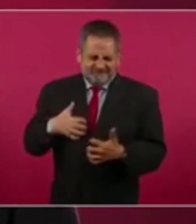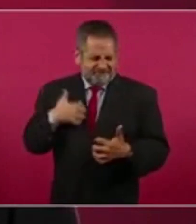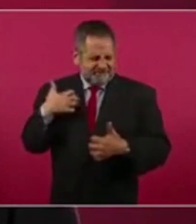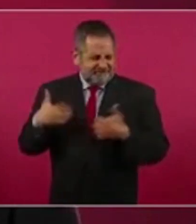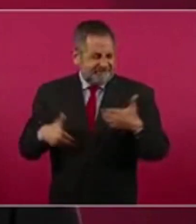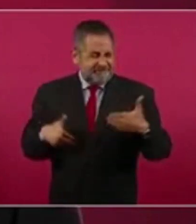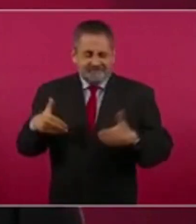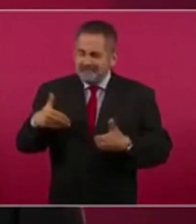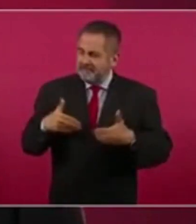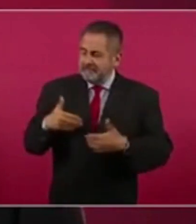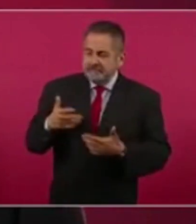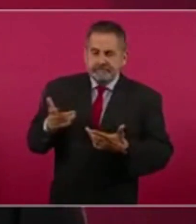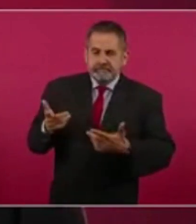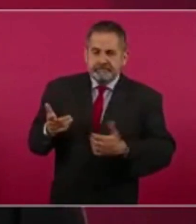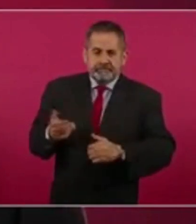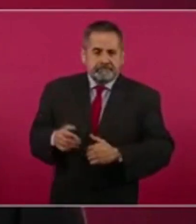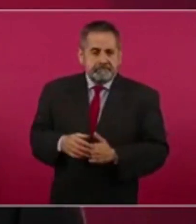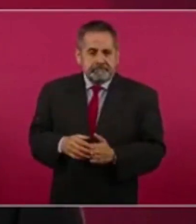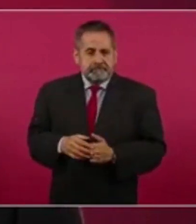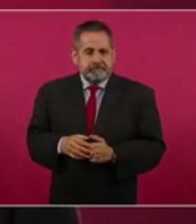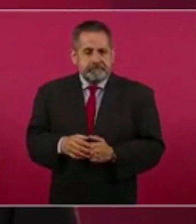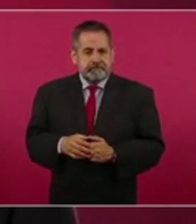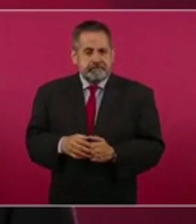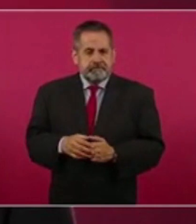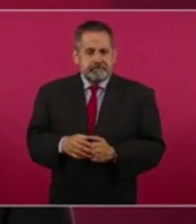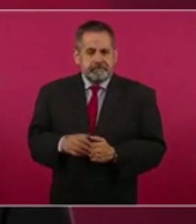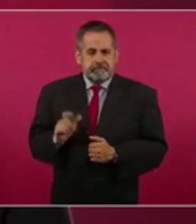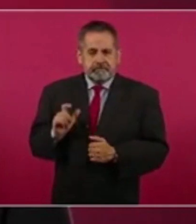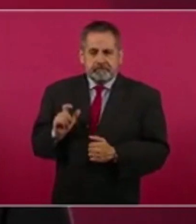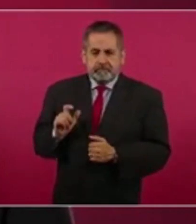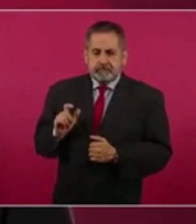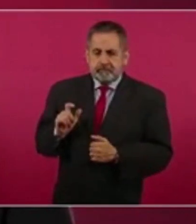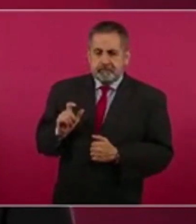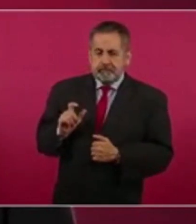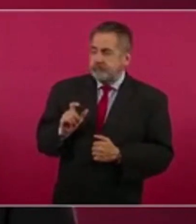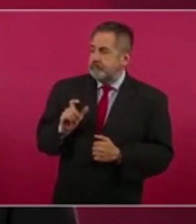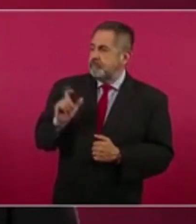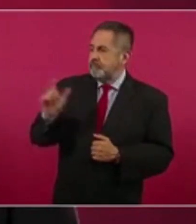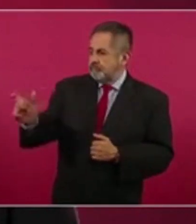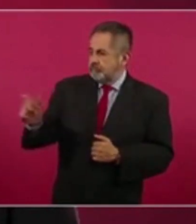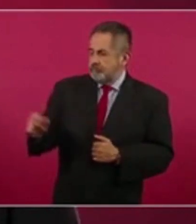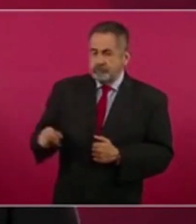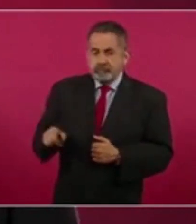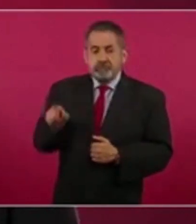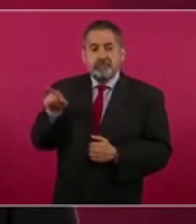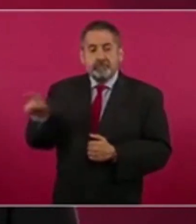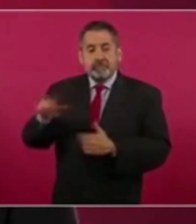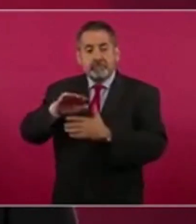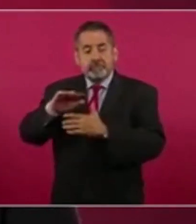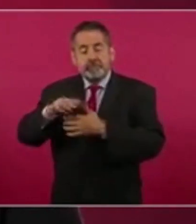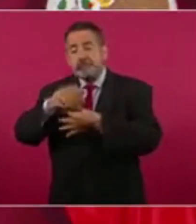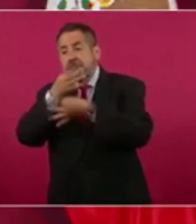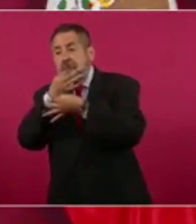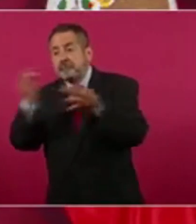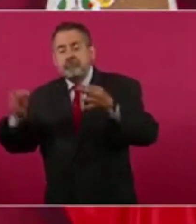es que lo va a decir en la mañanera.